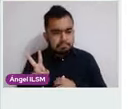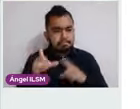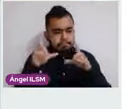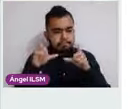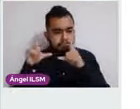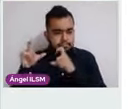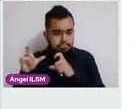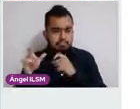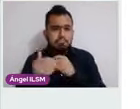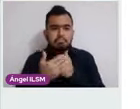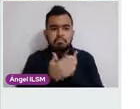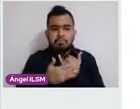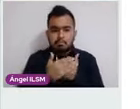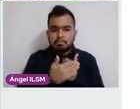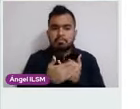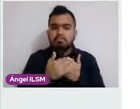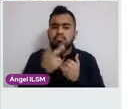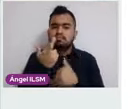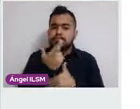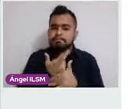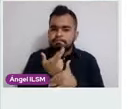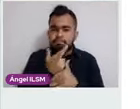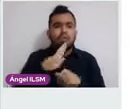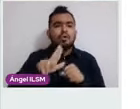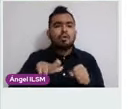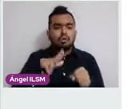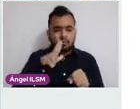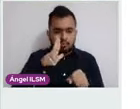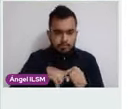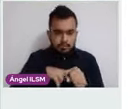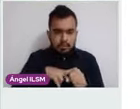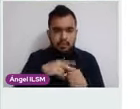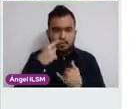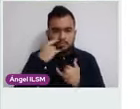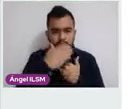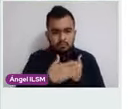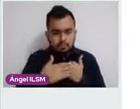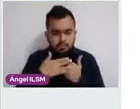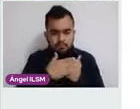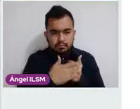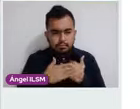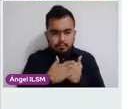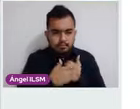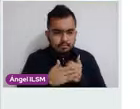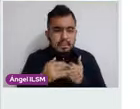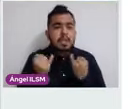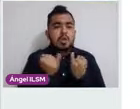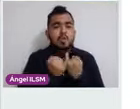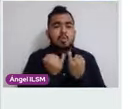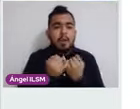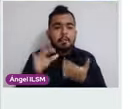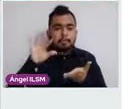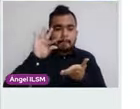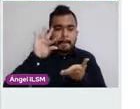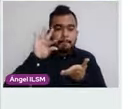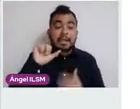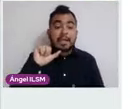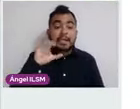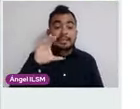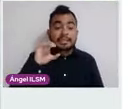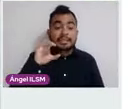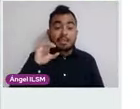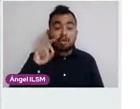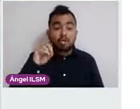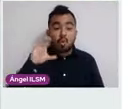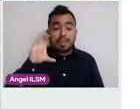normal, rosado, se observa la zona de transformación, a la aplicación igual de ácido acético, no se observó